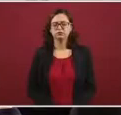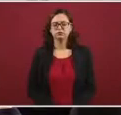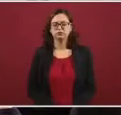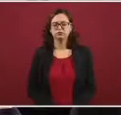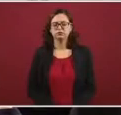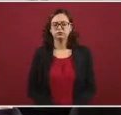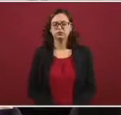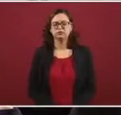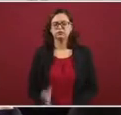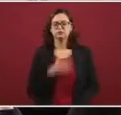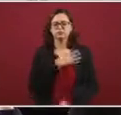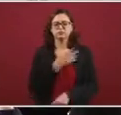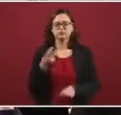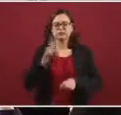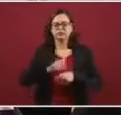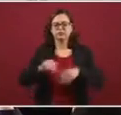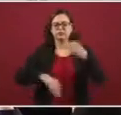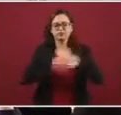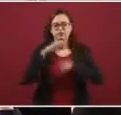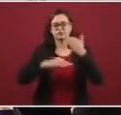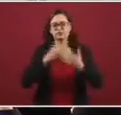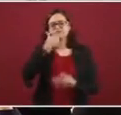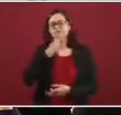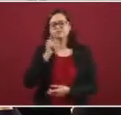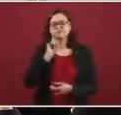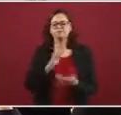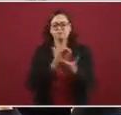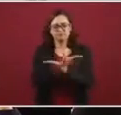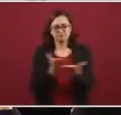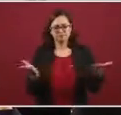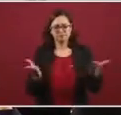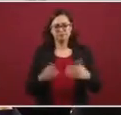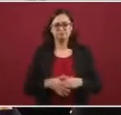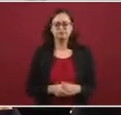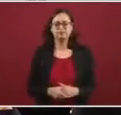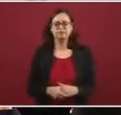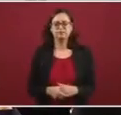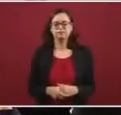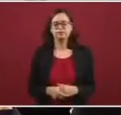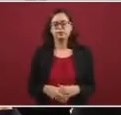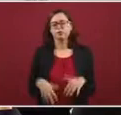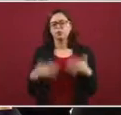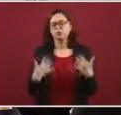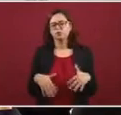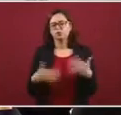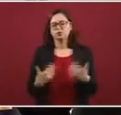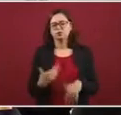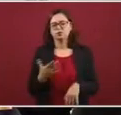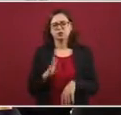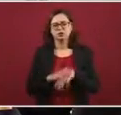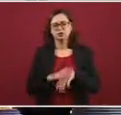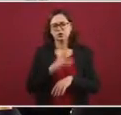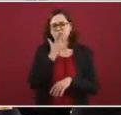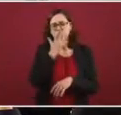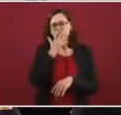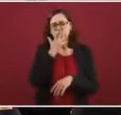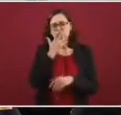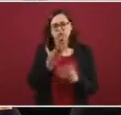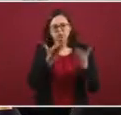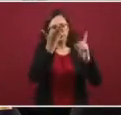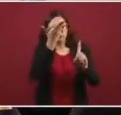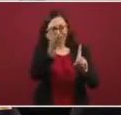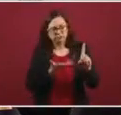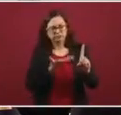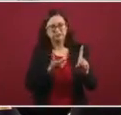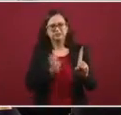Muy buenos días a todas y a todos los presentes. Entonces, lo más loable de un hombre de Estado es su